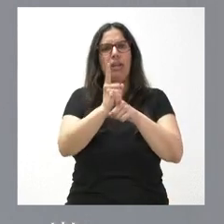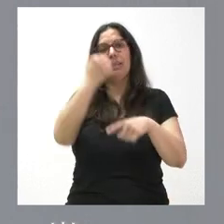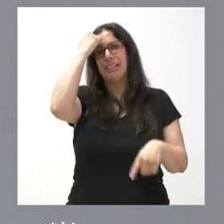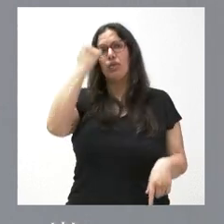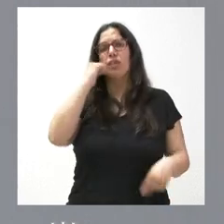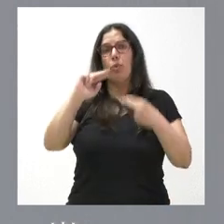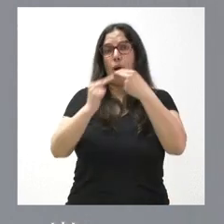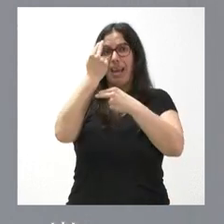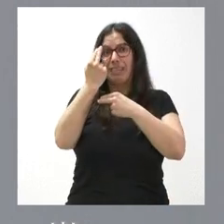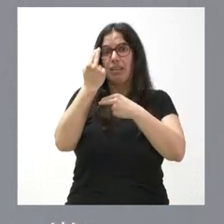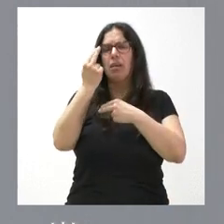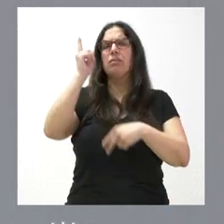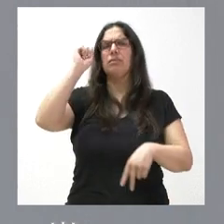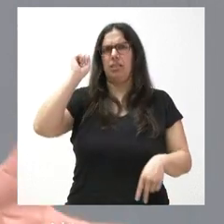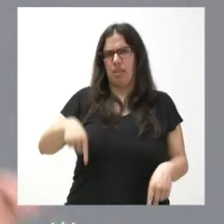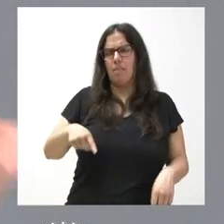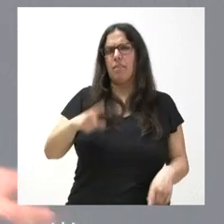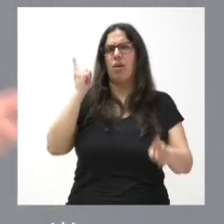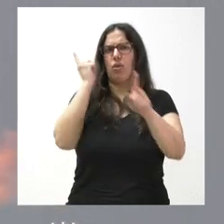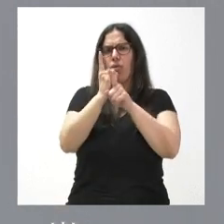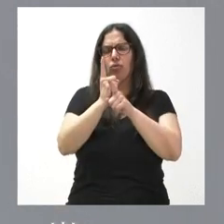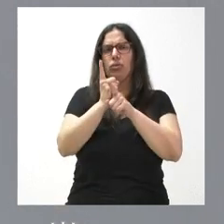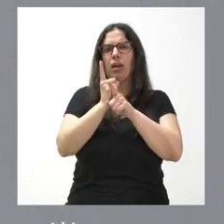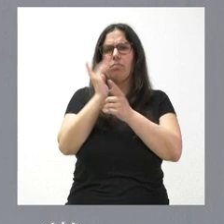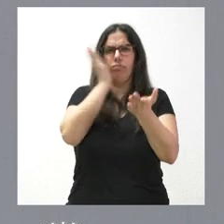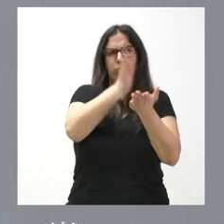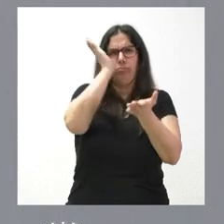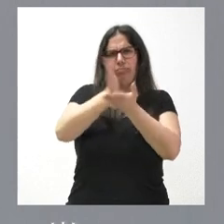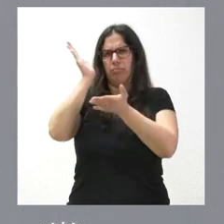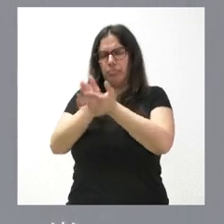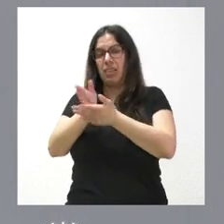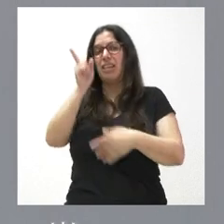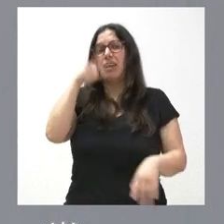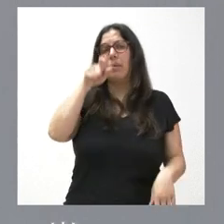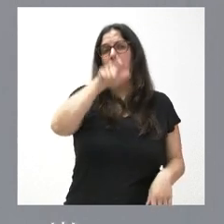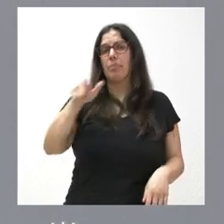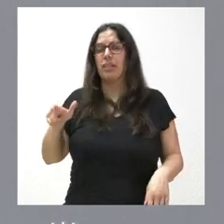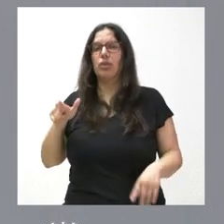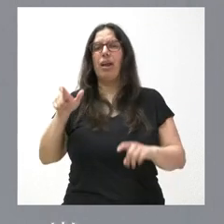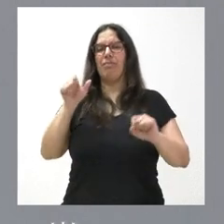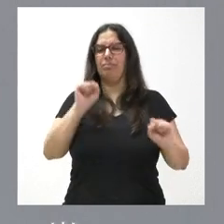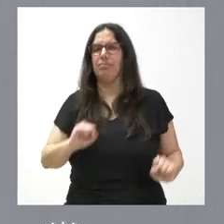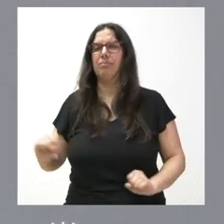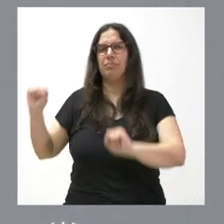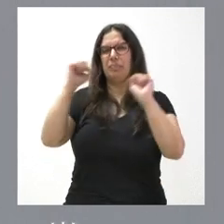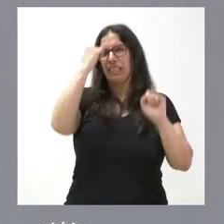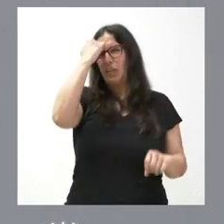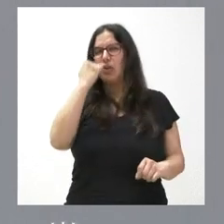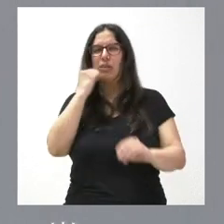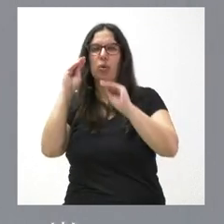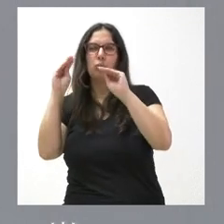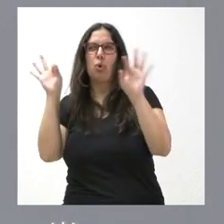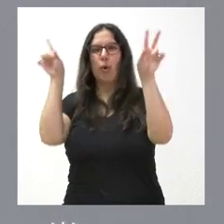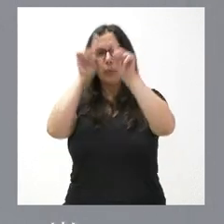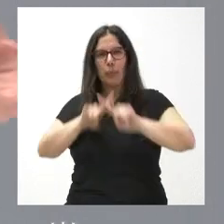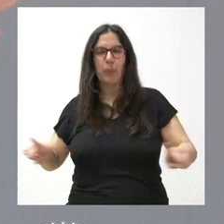y condenamos a aquellos que amparan, defienden, protegen o blanquean el terrorismo de ETA y las dictaduras.